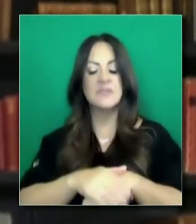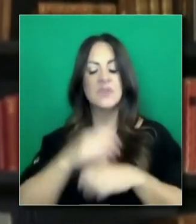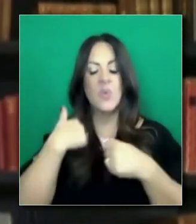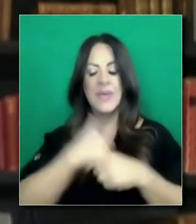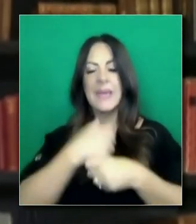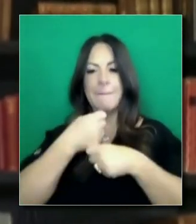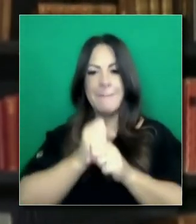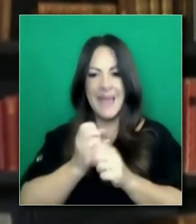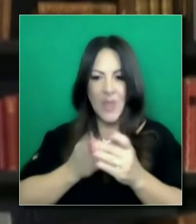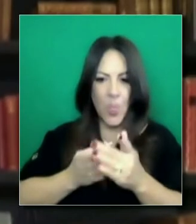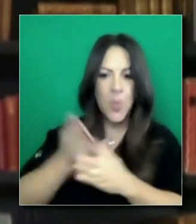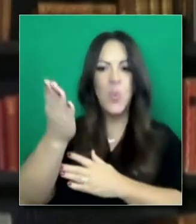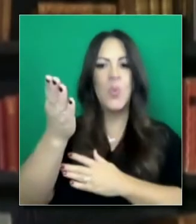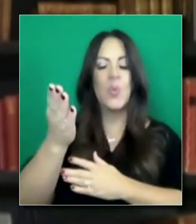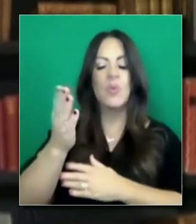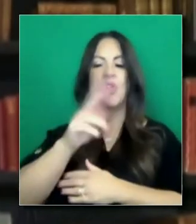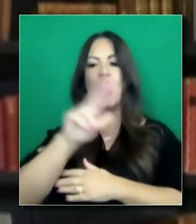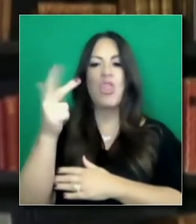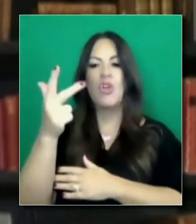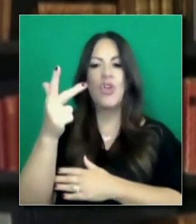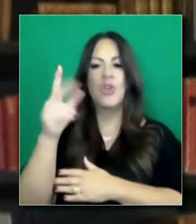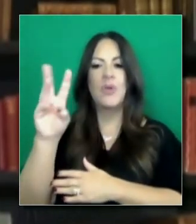poder superar este momento.